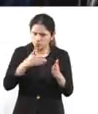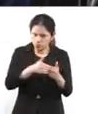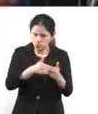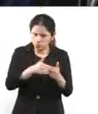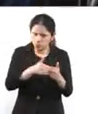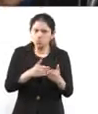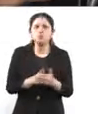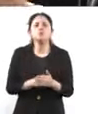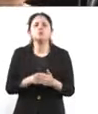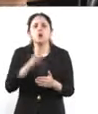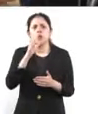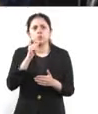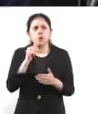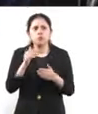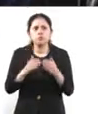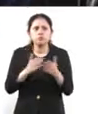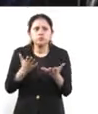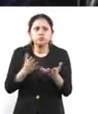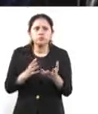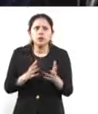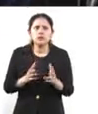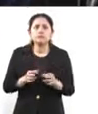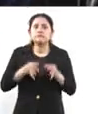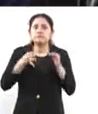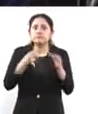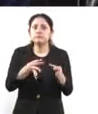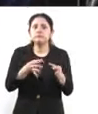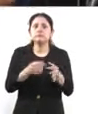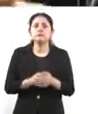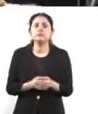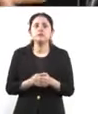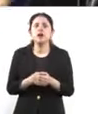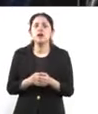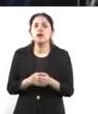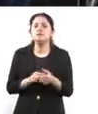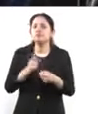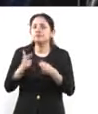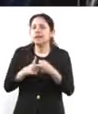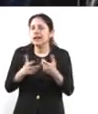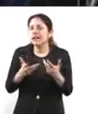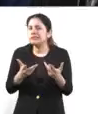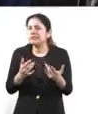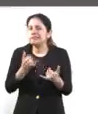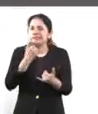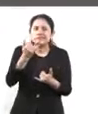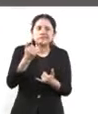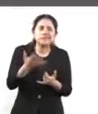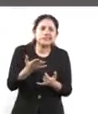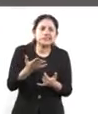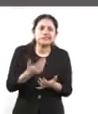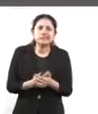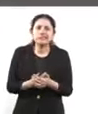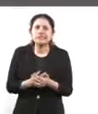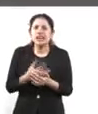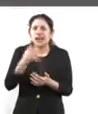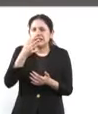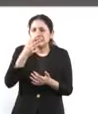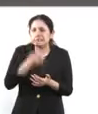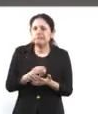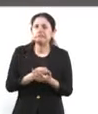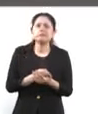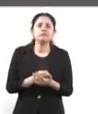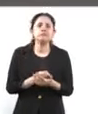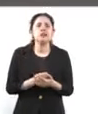de este exfuncionario por algún error que se haya cometido en el proceso de vinculación. Sí, no hay errores,